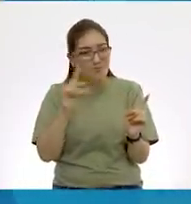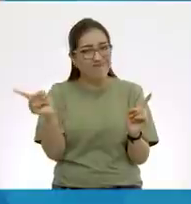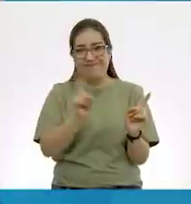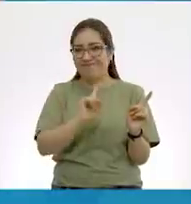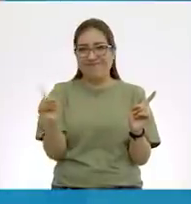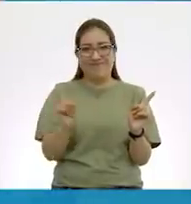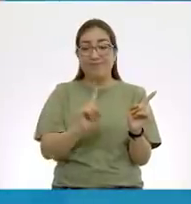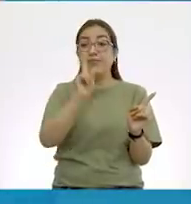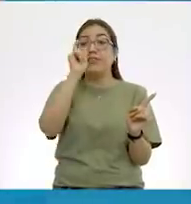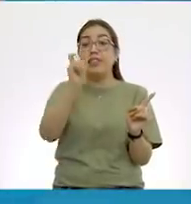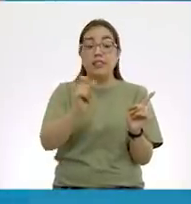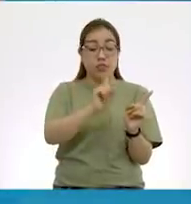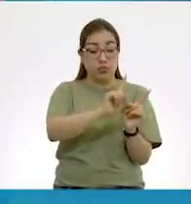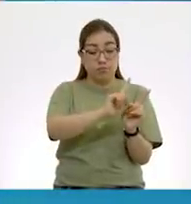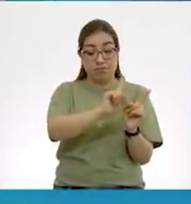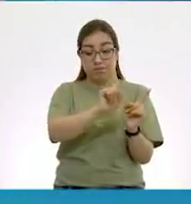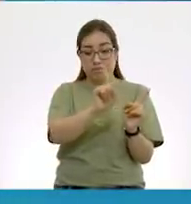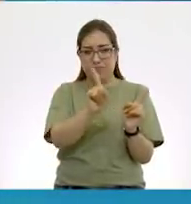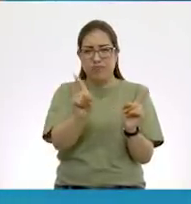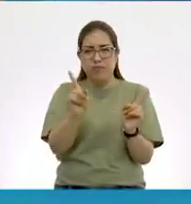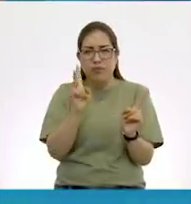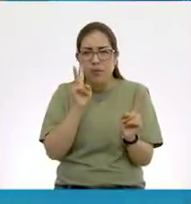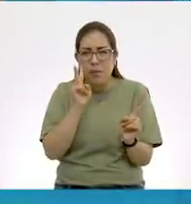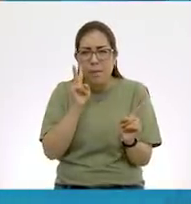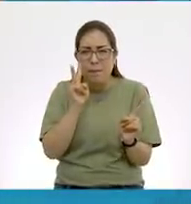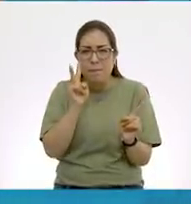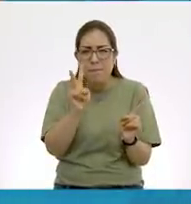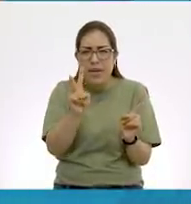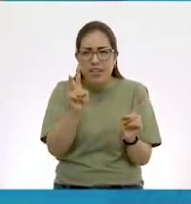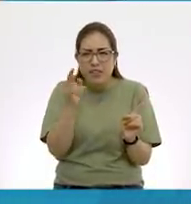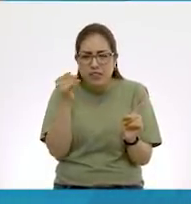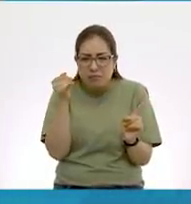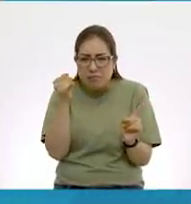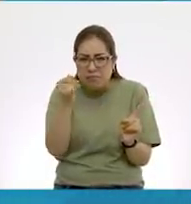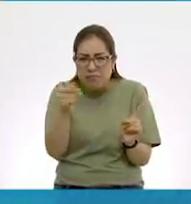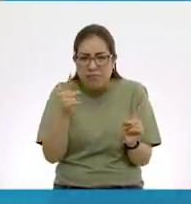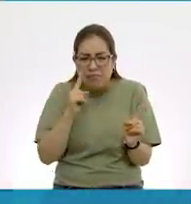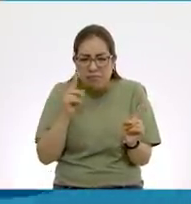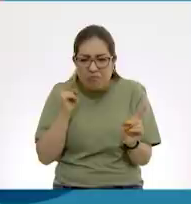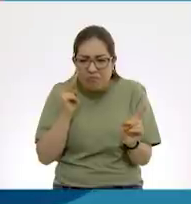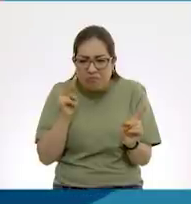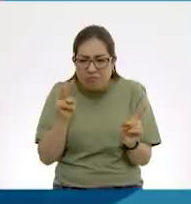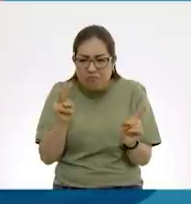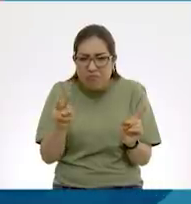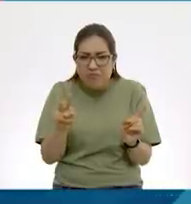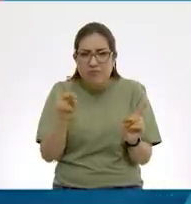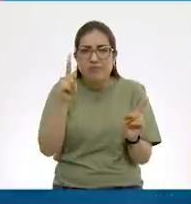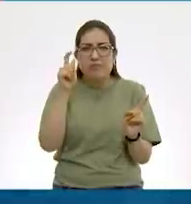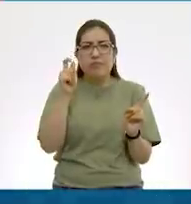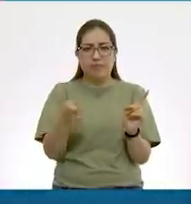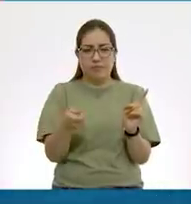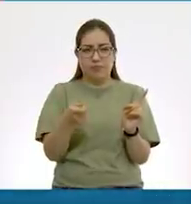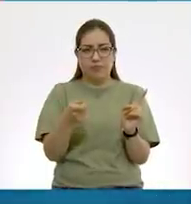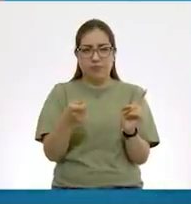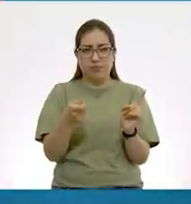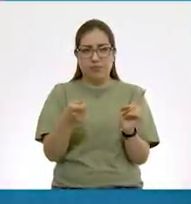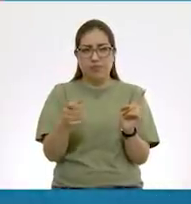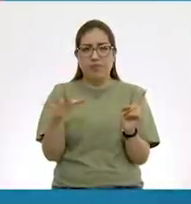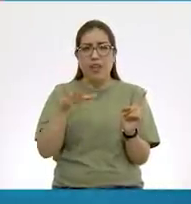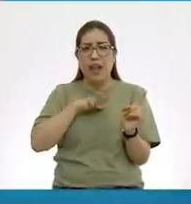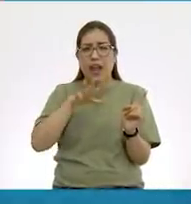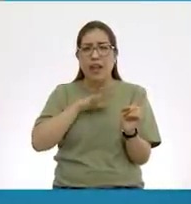señalando ahí, si tú observas con detenimiento, y le pido también a nuestros alumnos en casa que lo hagan, están unos